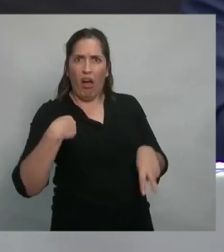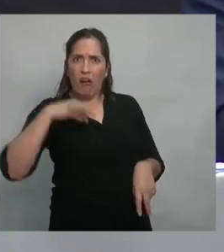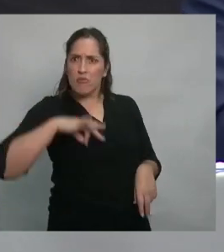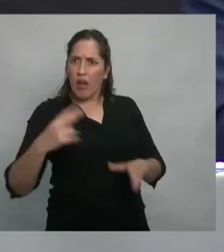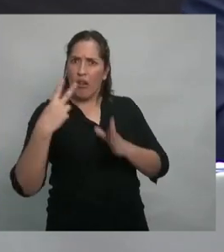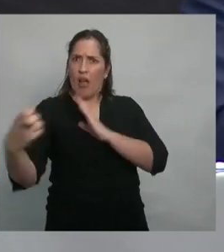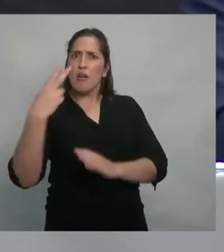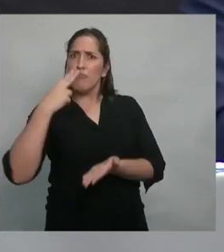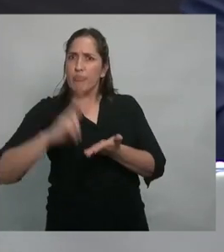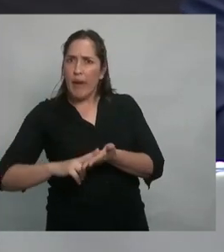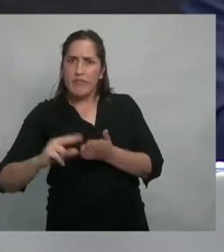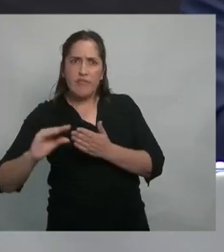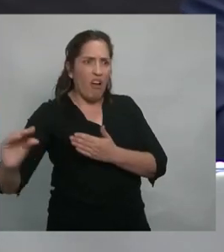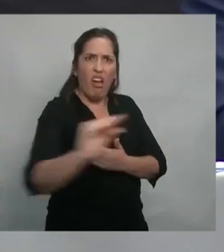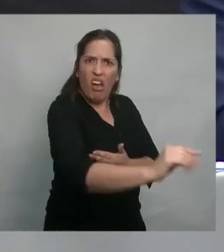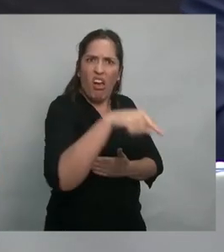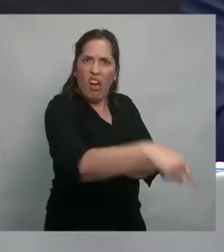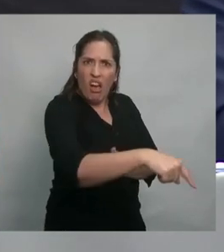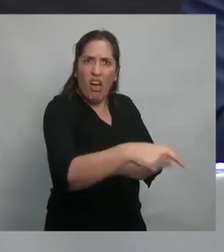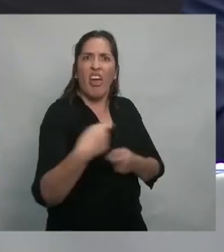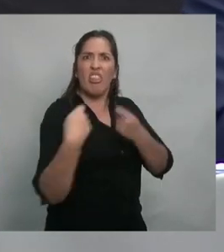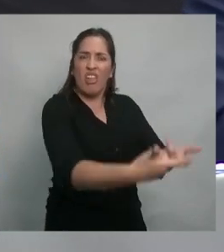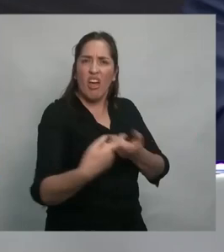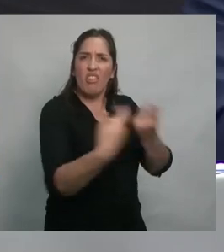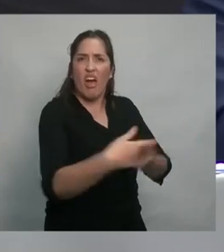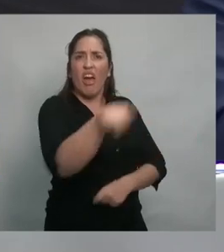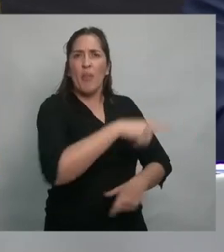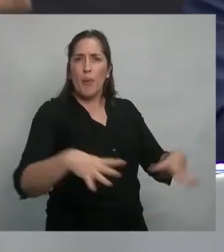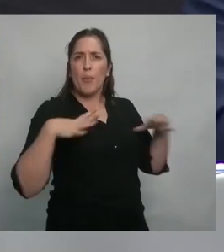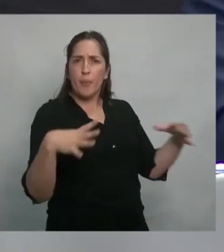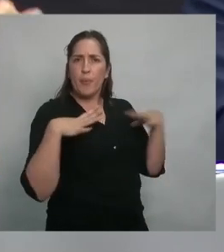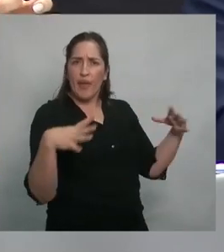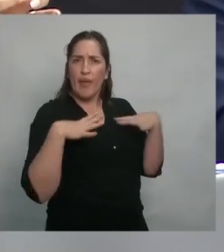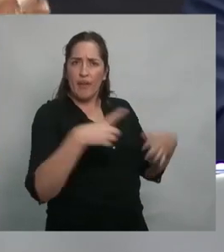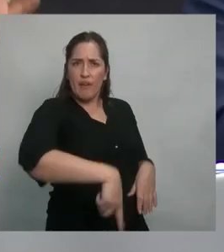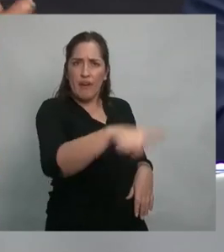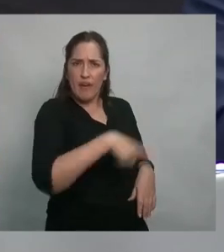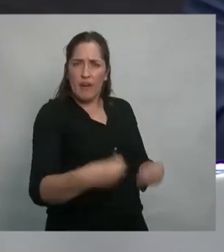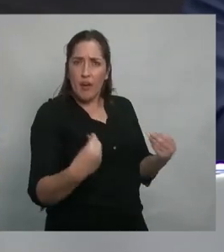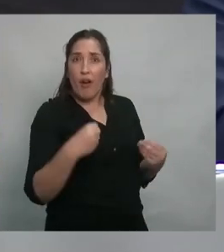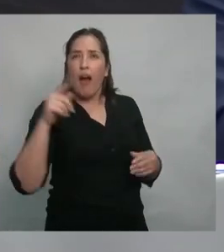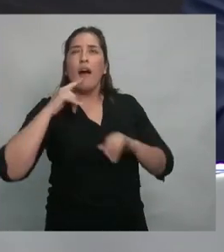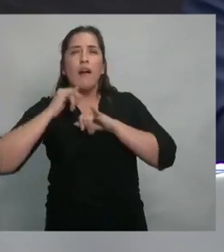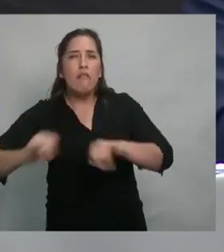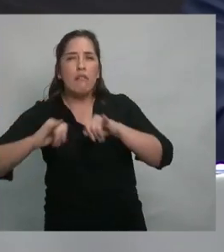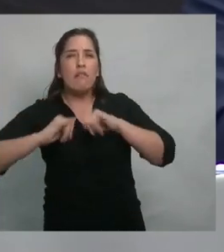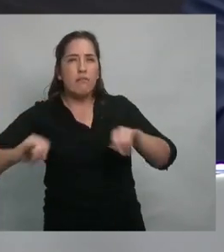salario por impuesto a las ganancias es para dárselos a los vagos. Este era un discurso